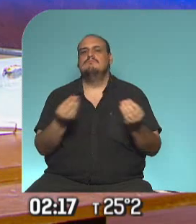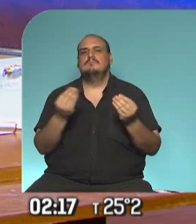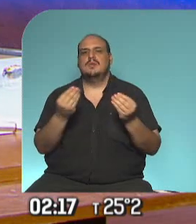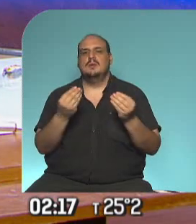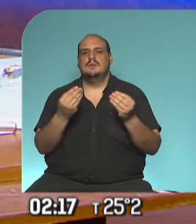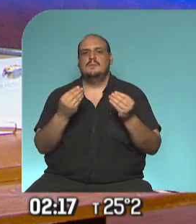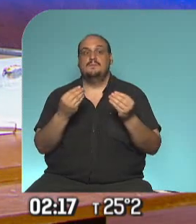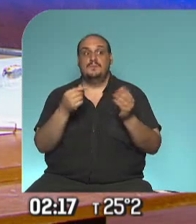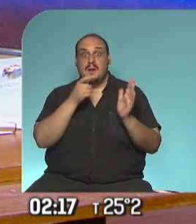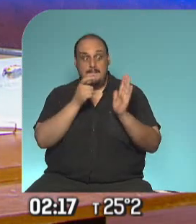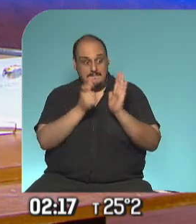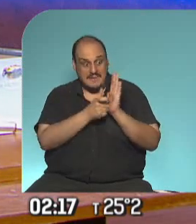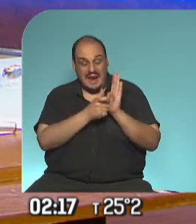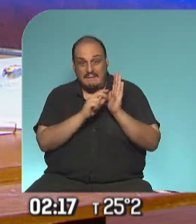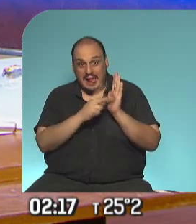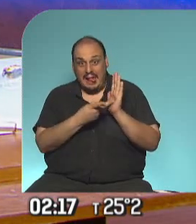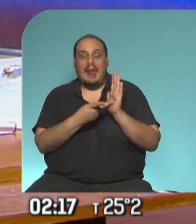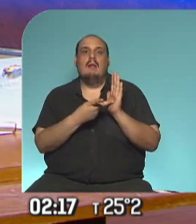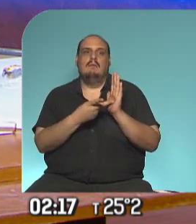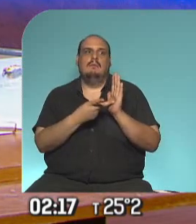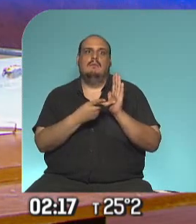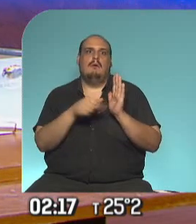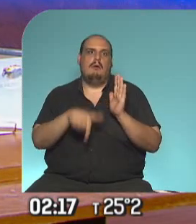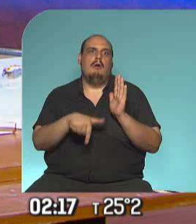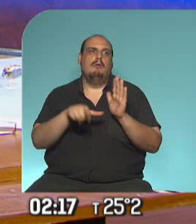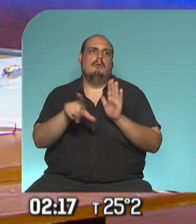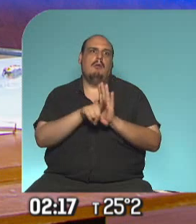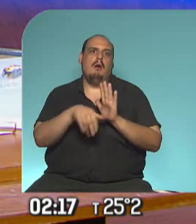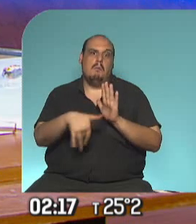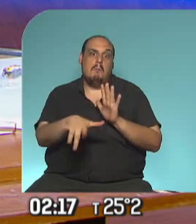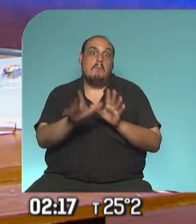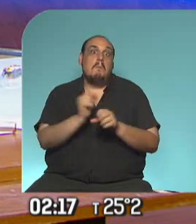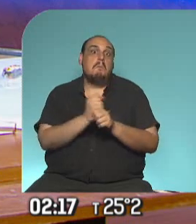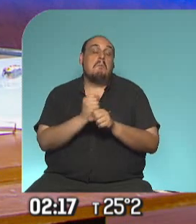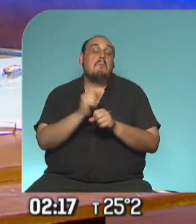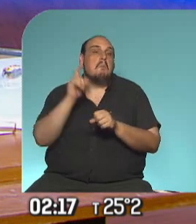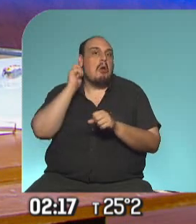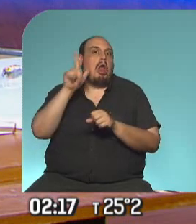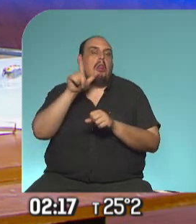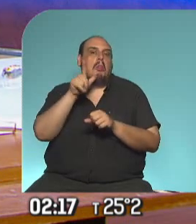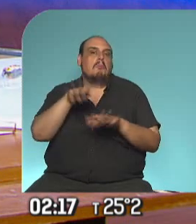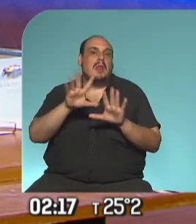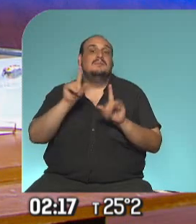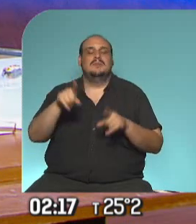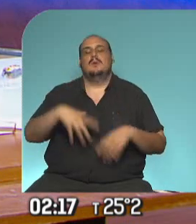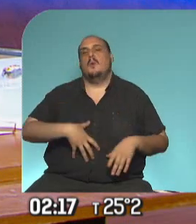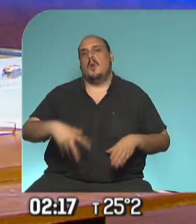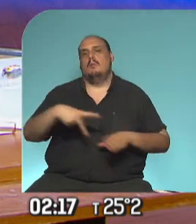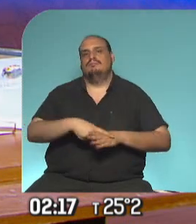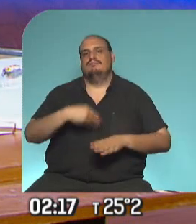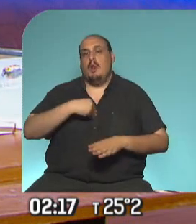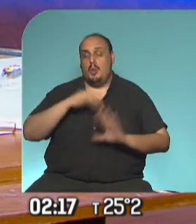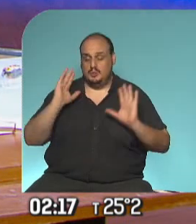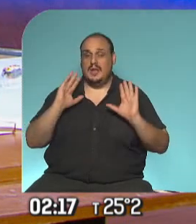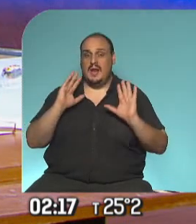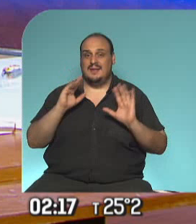lleva a que hoy haya una ley por lo menos como están ahora manifestándose a favor de votar esta ley del IBE de la interrupción voluntaria del embarazo